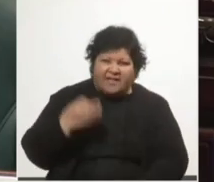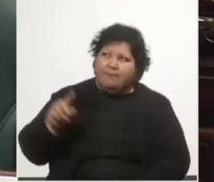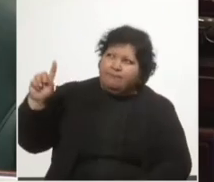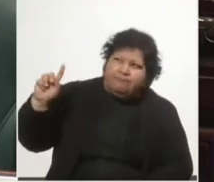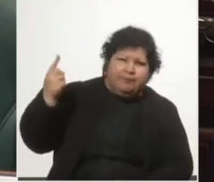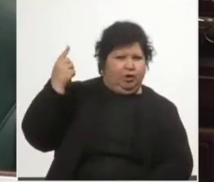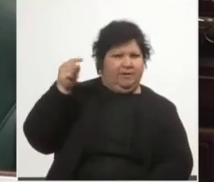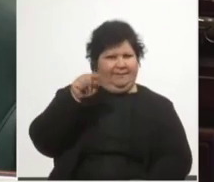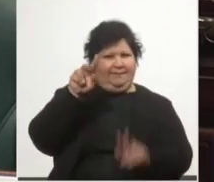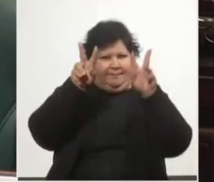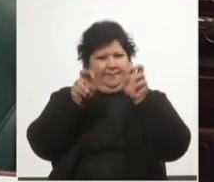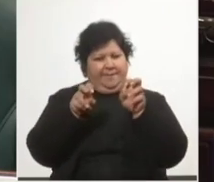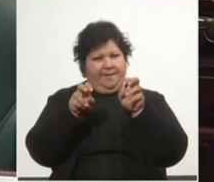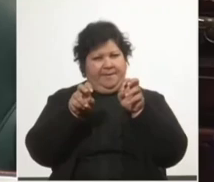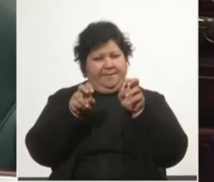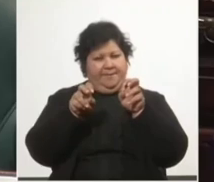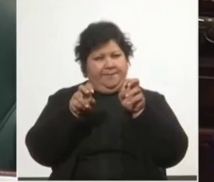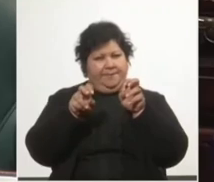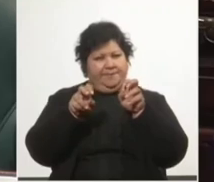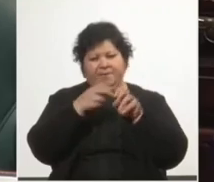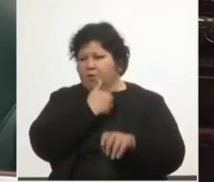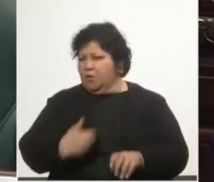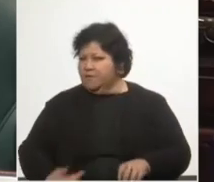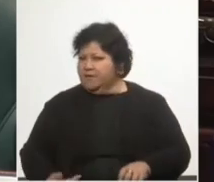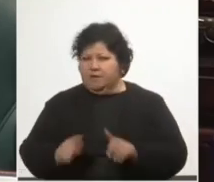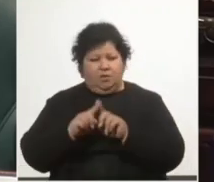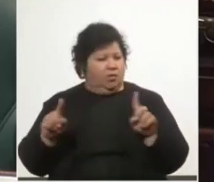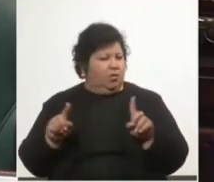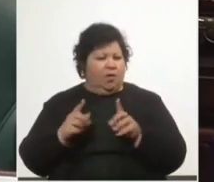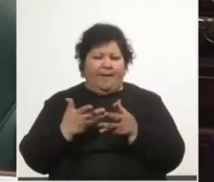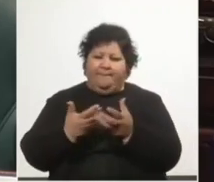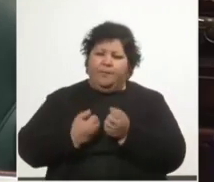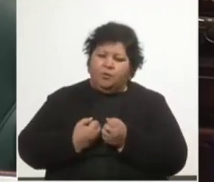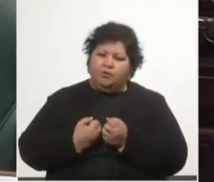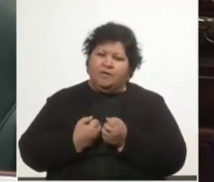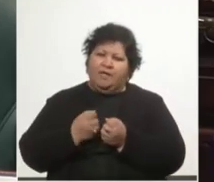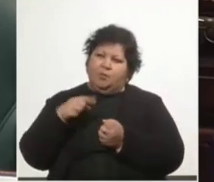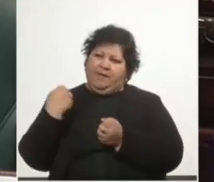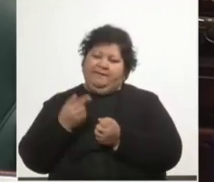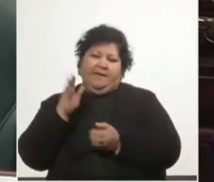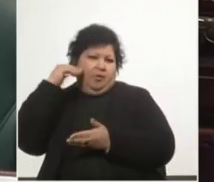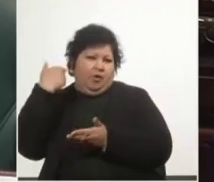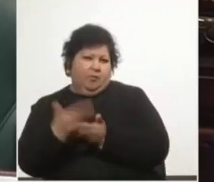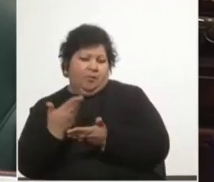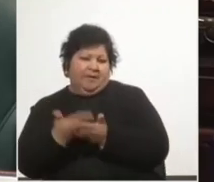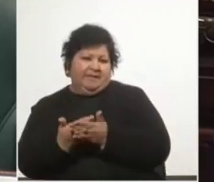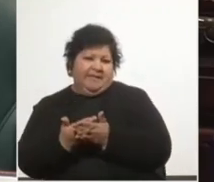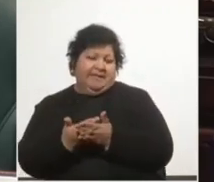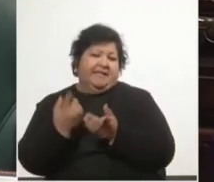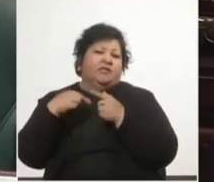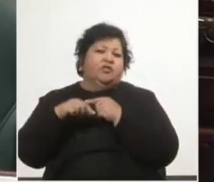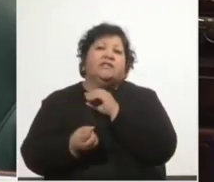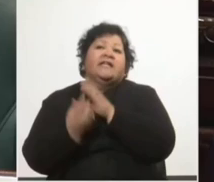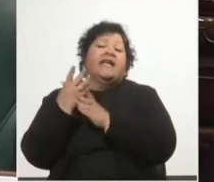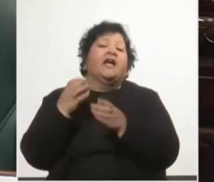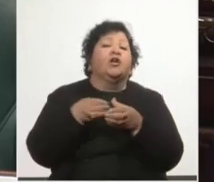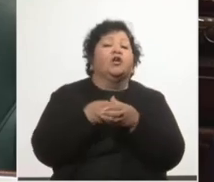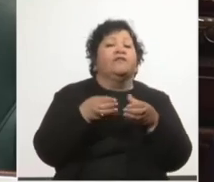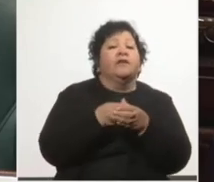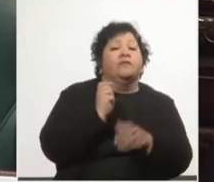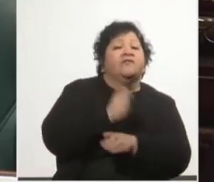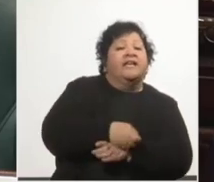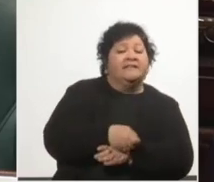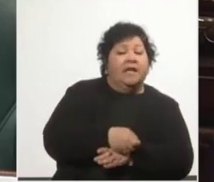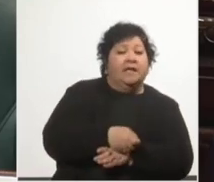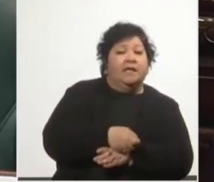este tema. El gobierno no acompañó esta propuesta y en cambio fue por el camino de crear un fideicomiso financiero que, reitero, no